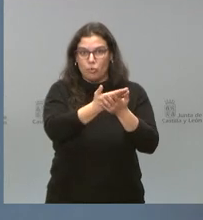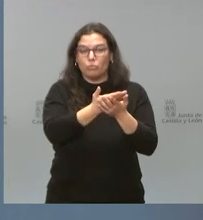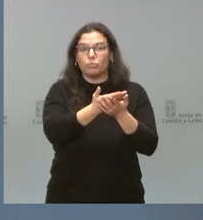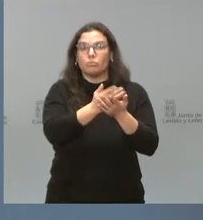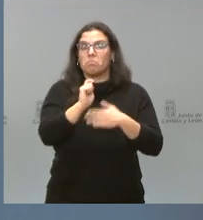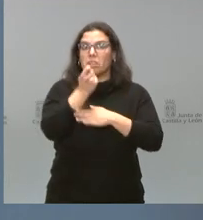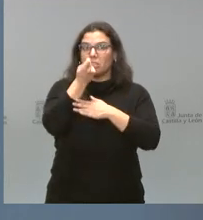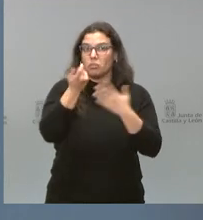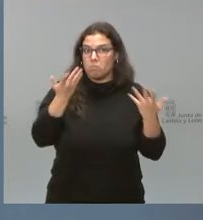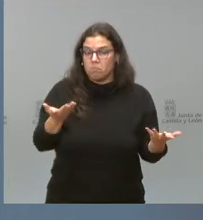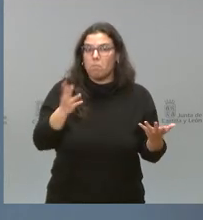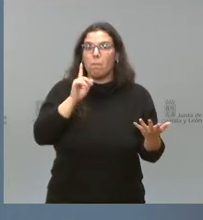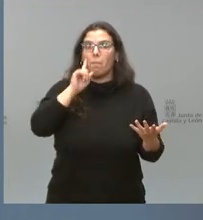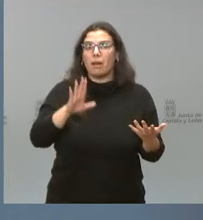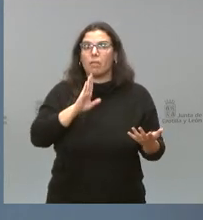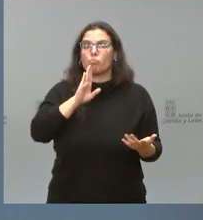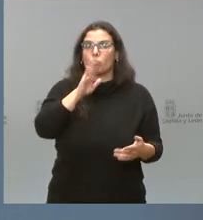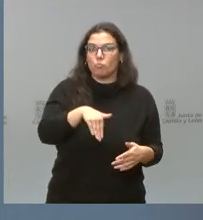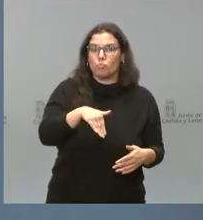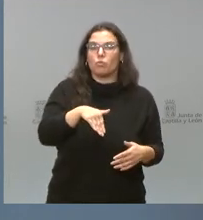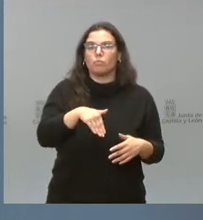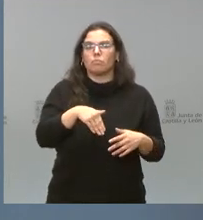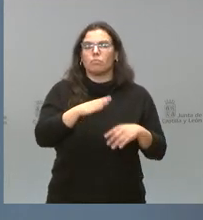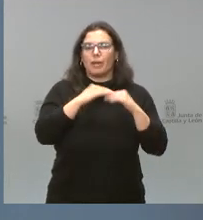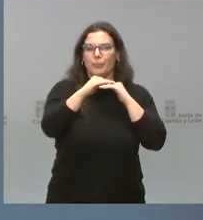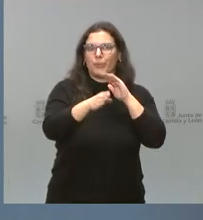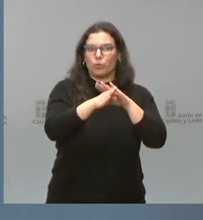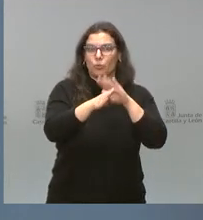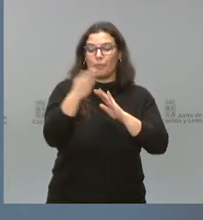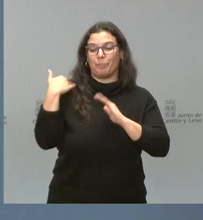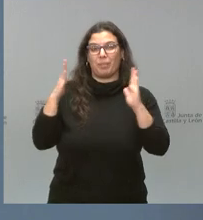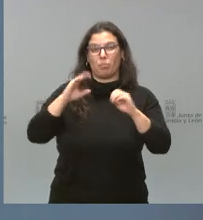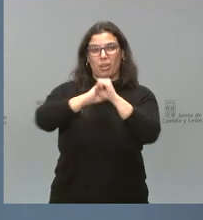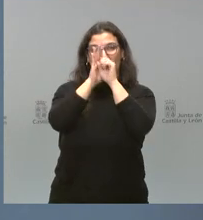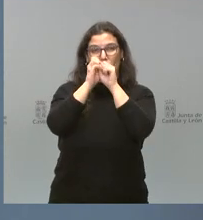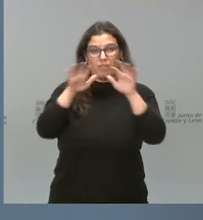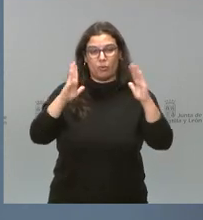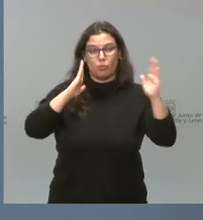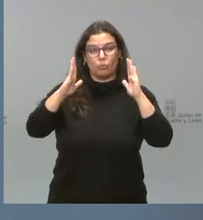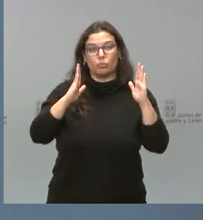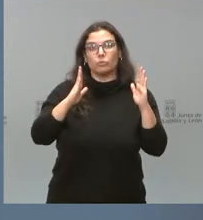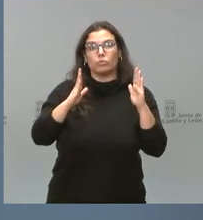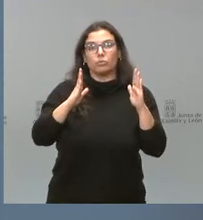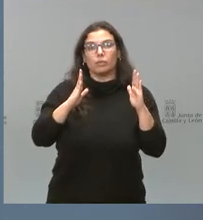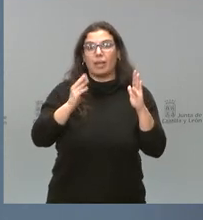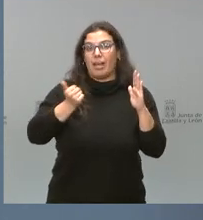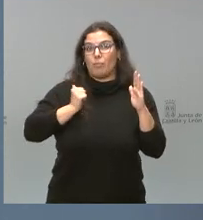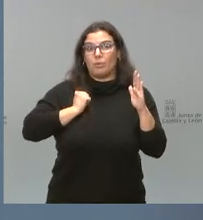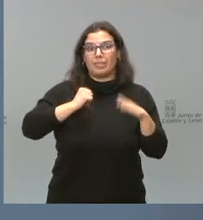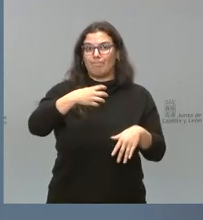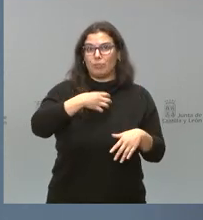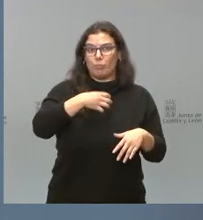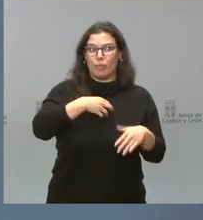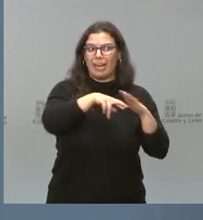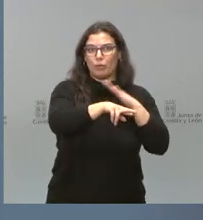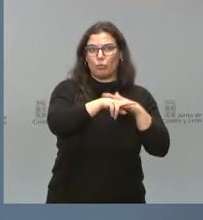éxito y que parece oportuno darles continuidad. Durante la pandemia hubo un periodo, durante el tiempo no se pudo aprovechar en su integridad estos